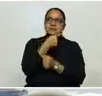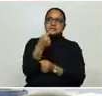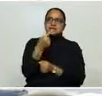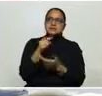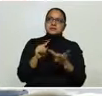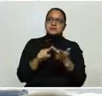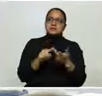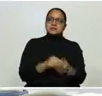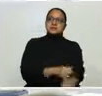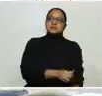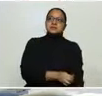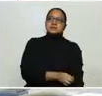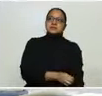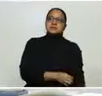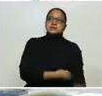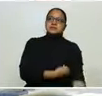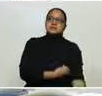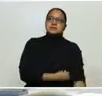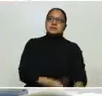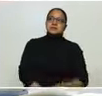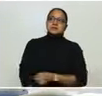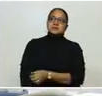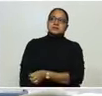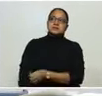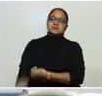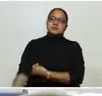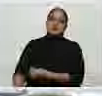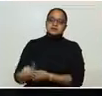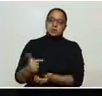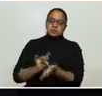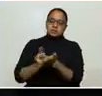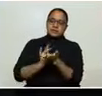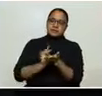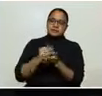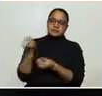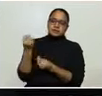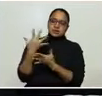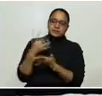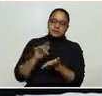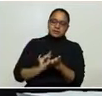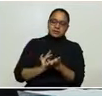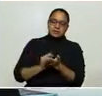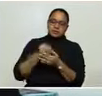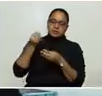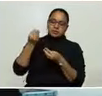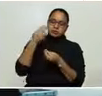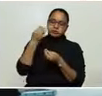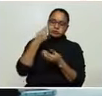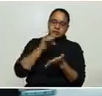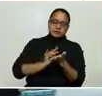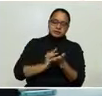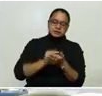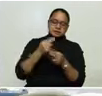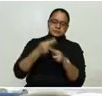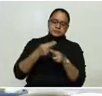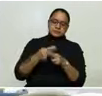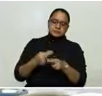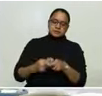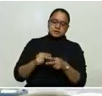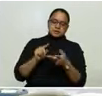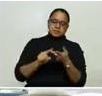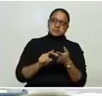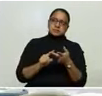y combinado con zinc y el otro. es uno. Luego, ahora también entiendo que ya se tiene